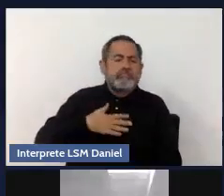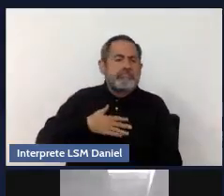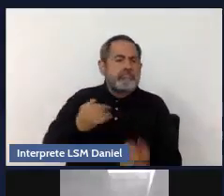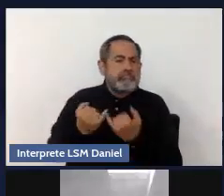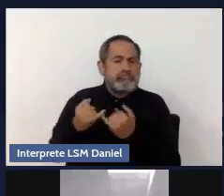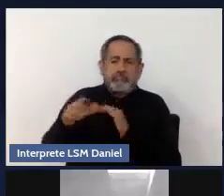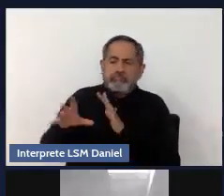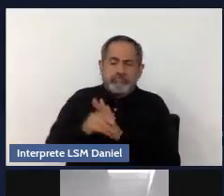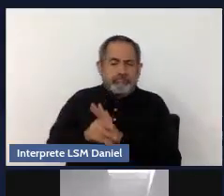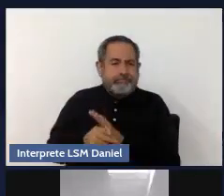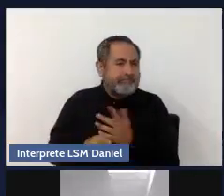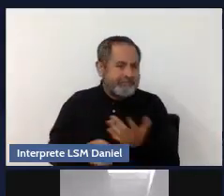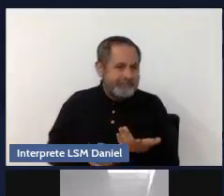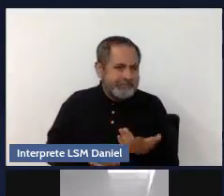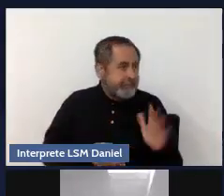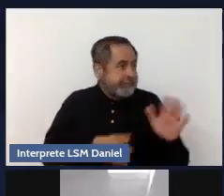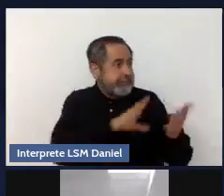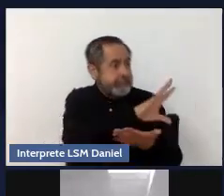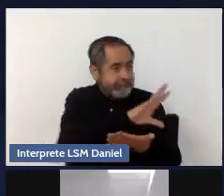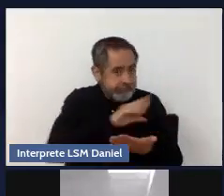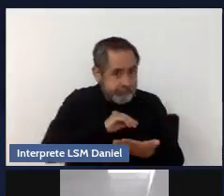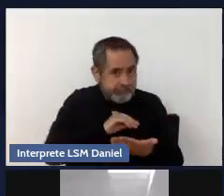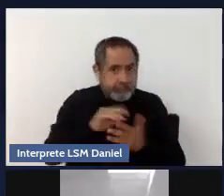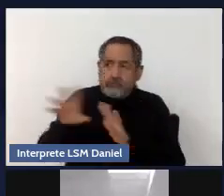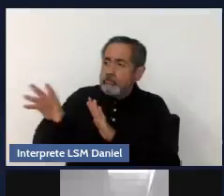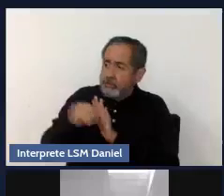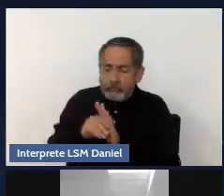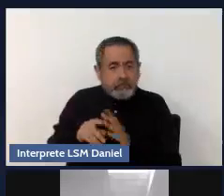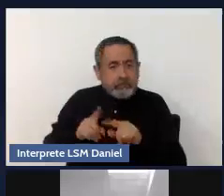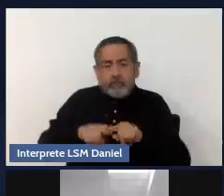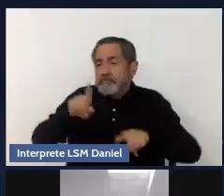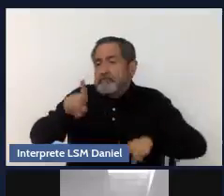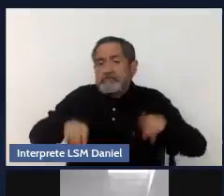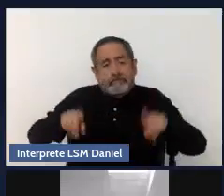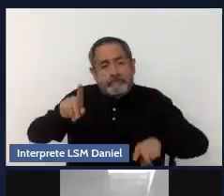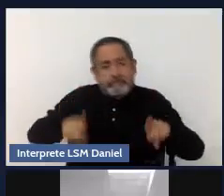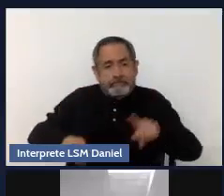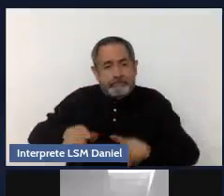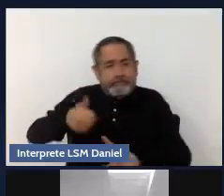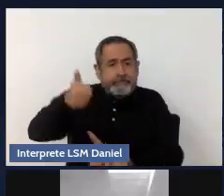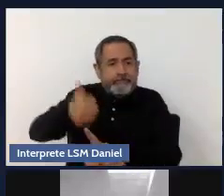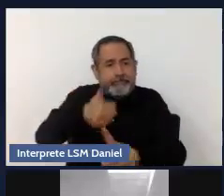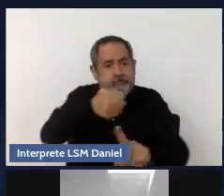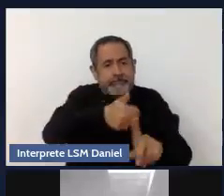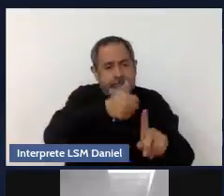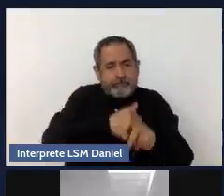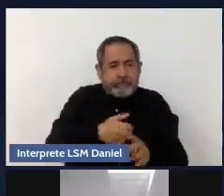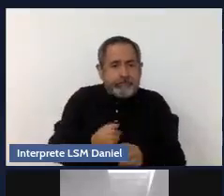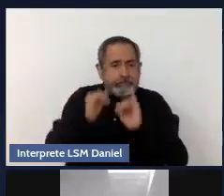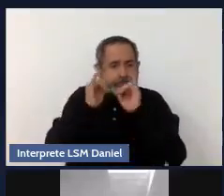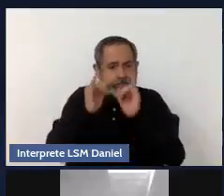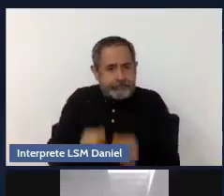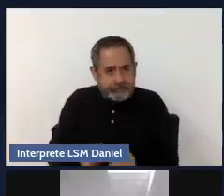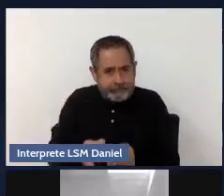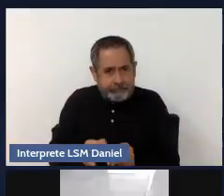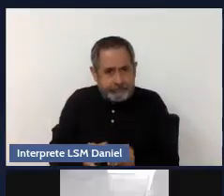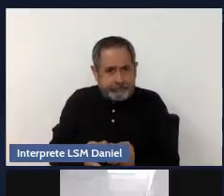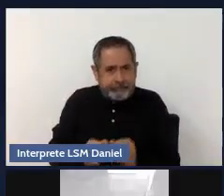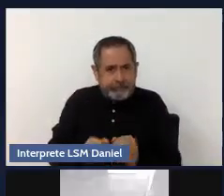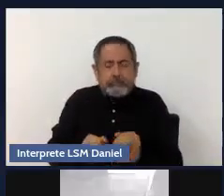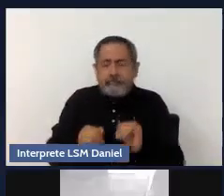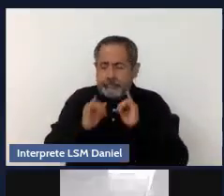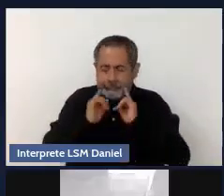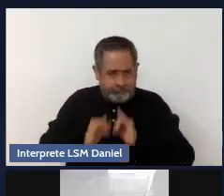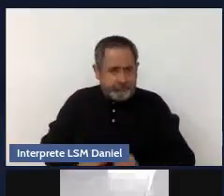Igual, entonces, las actitudes, las creencias, los valores se van adoptando y luego se van repitiendo. Ajá.